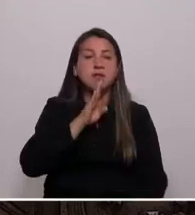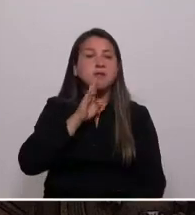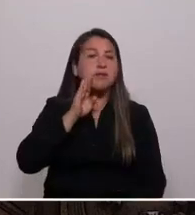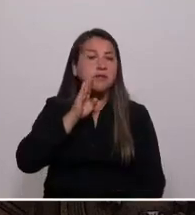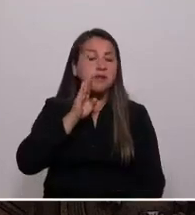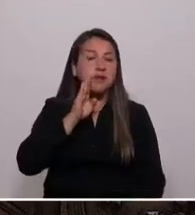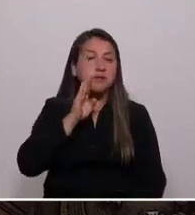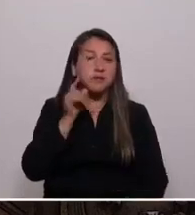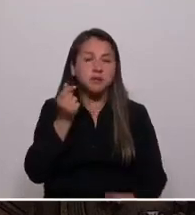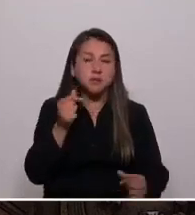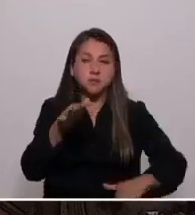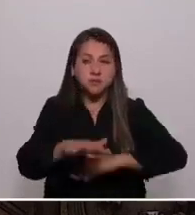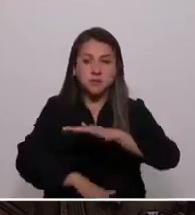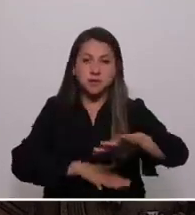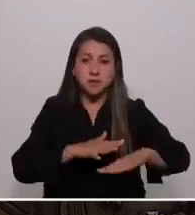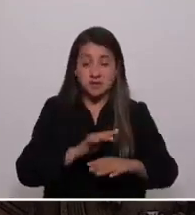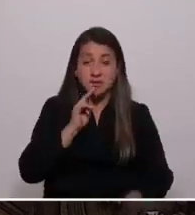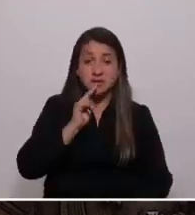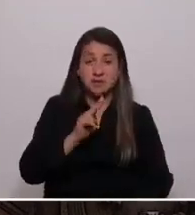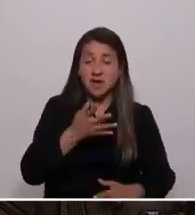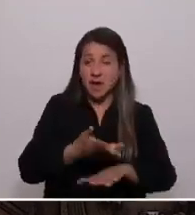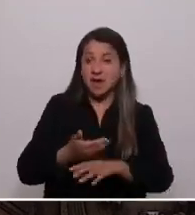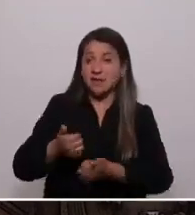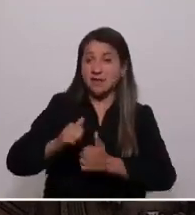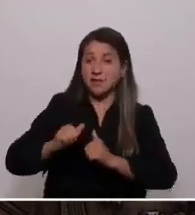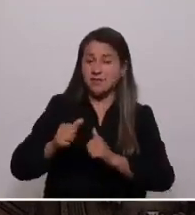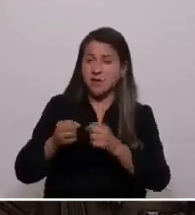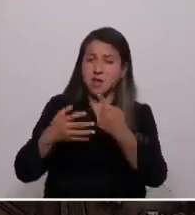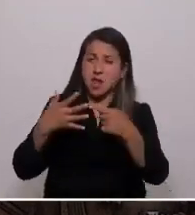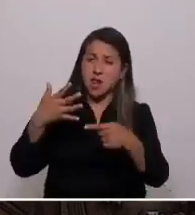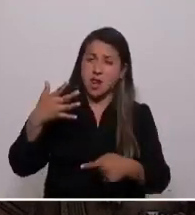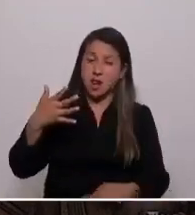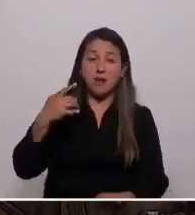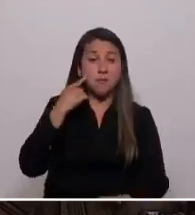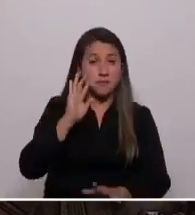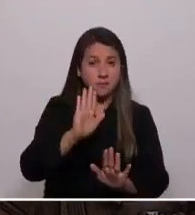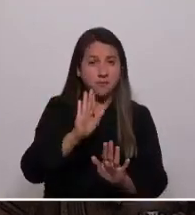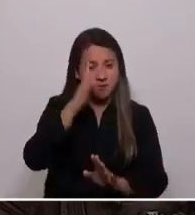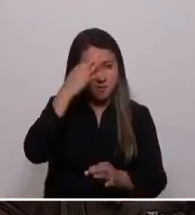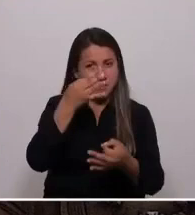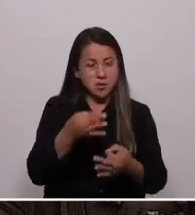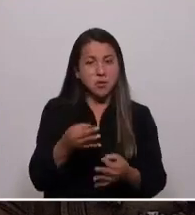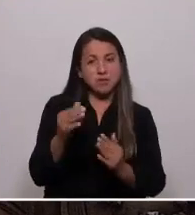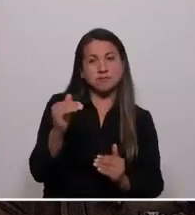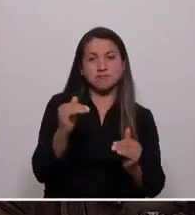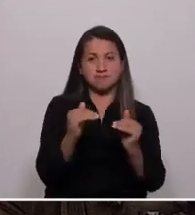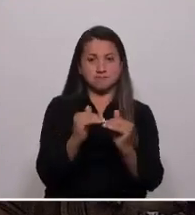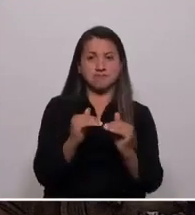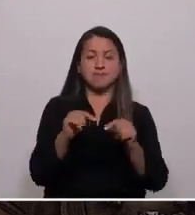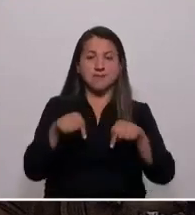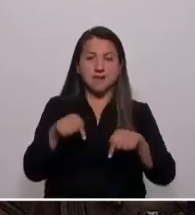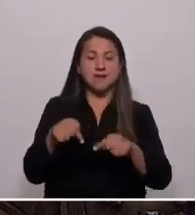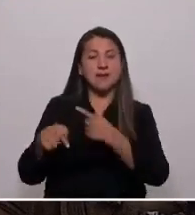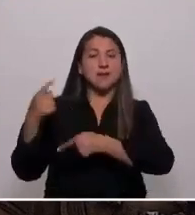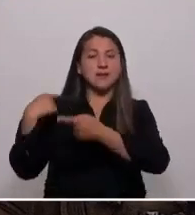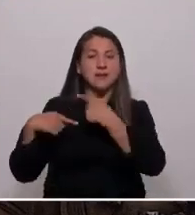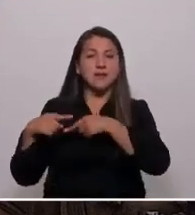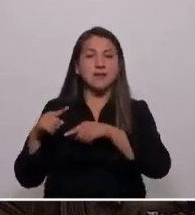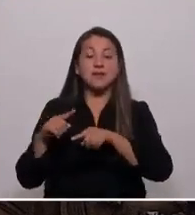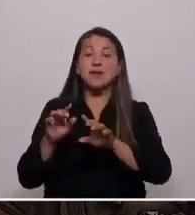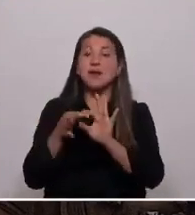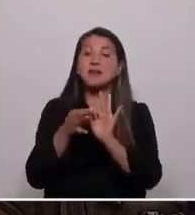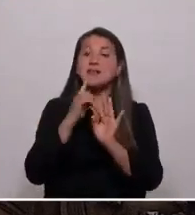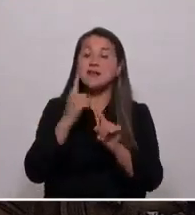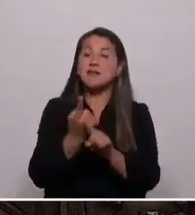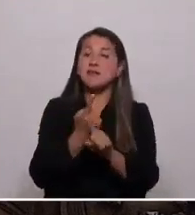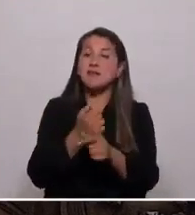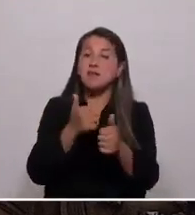finalizar, como se puede apreciar, los desafíos son muchos, pero tengo la plena convicción que estaremos a la altura de esta tarea histórica y que a través del diálogo, la buena